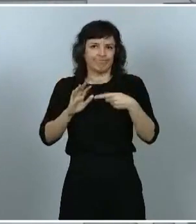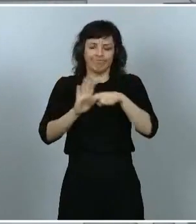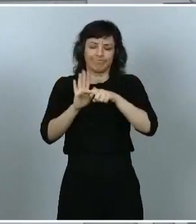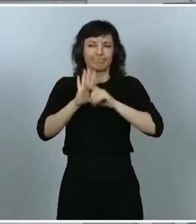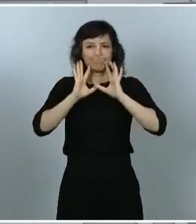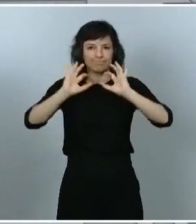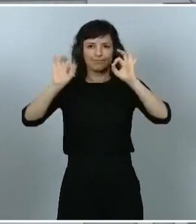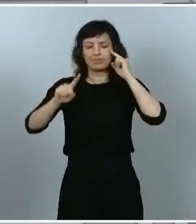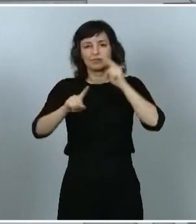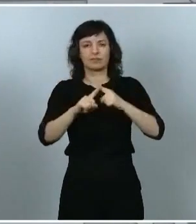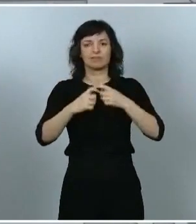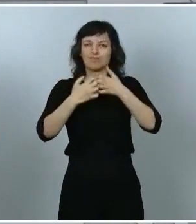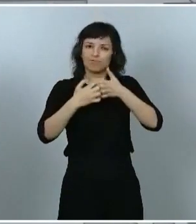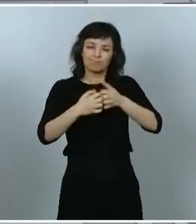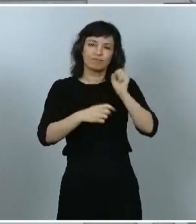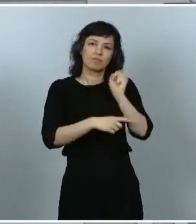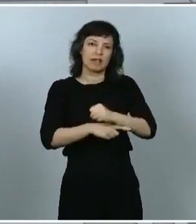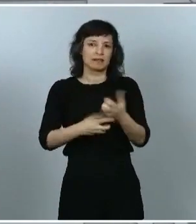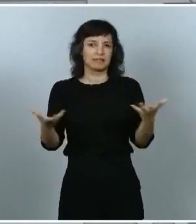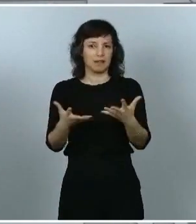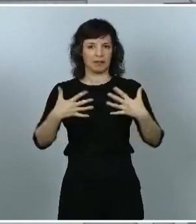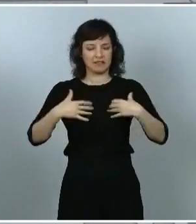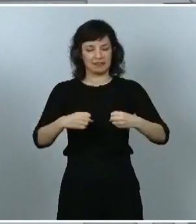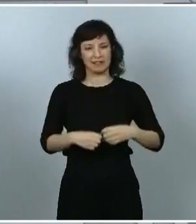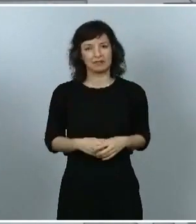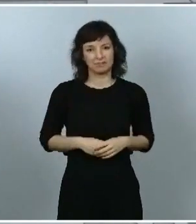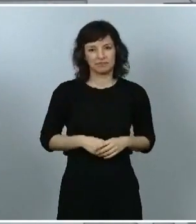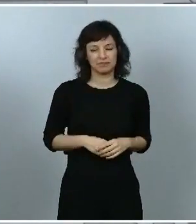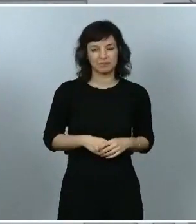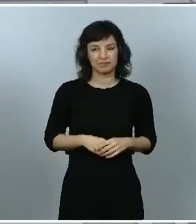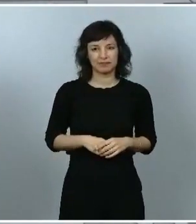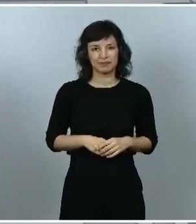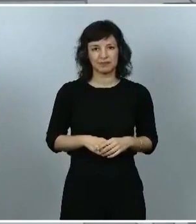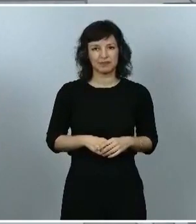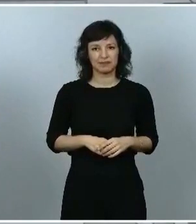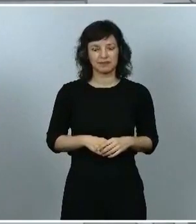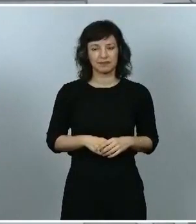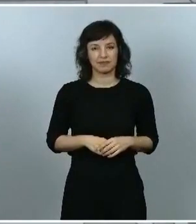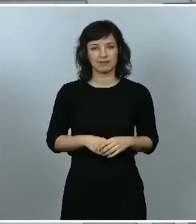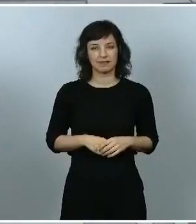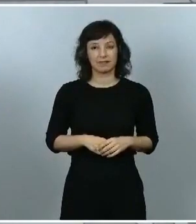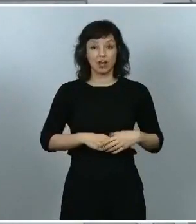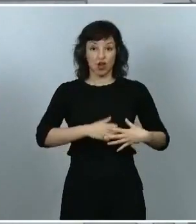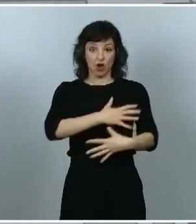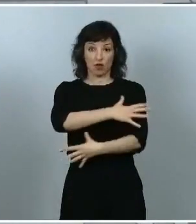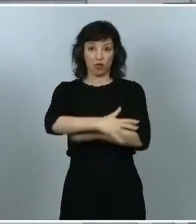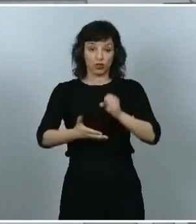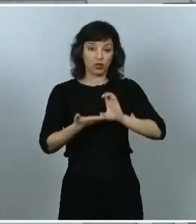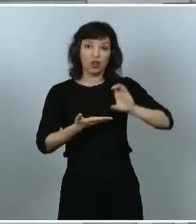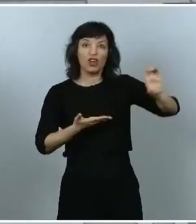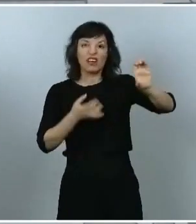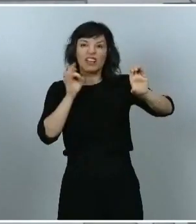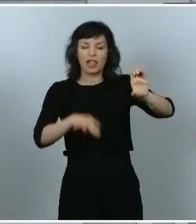frente a la emergencia sanitaria. Los destinatarios del fondo será el conjunto de comunidades autónomas,